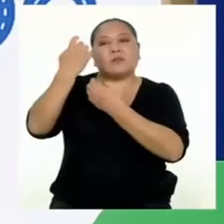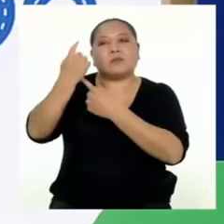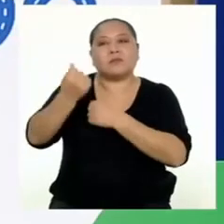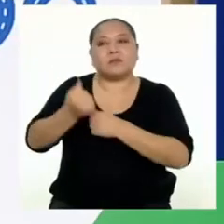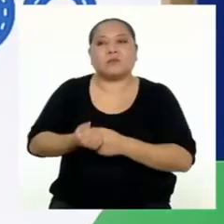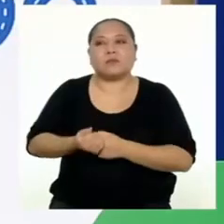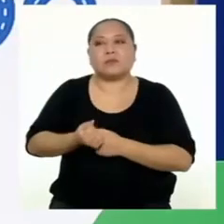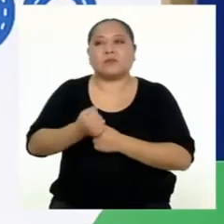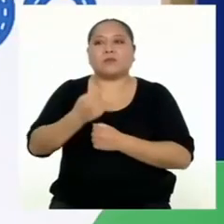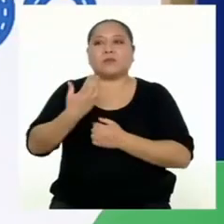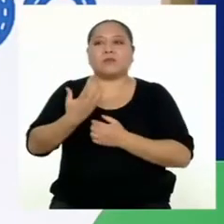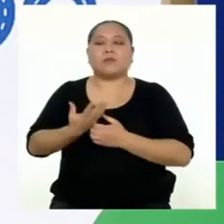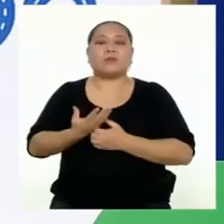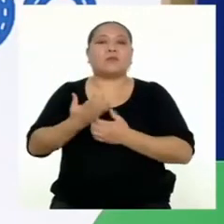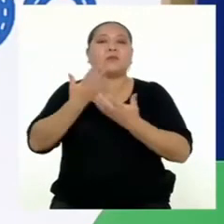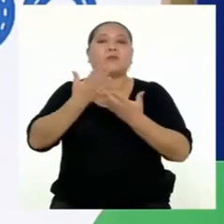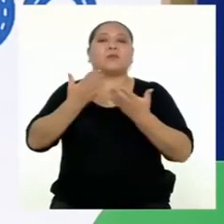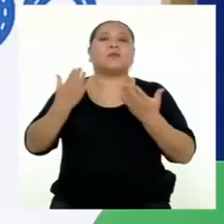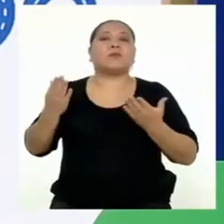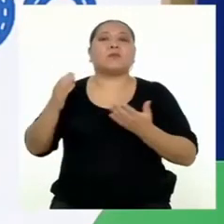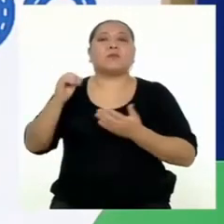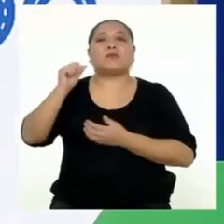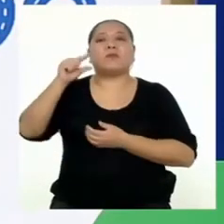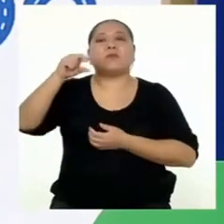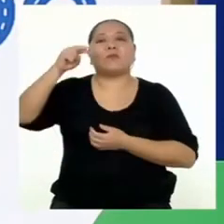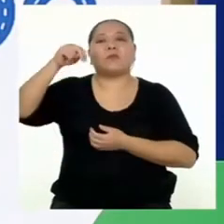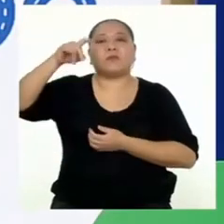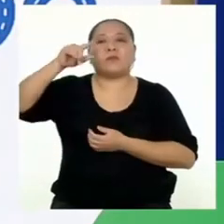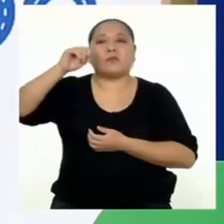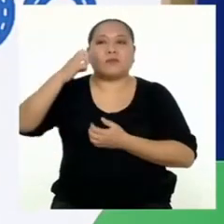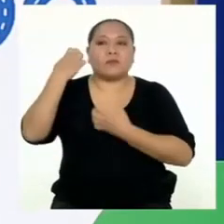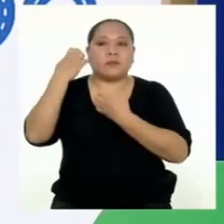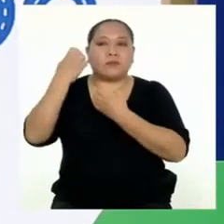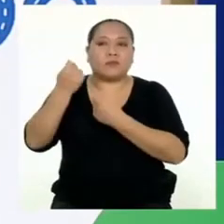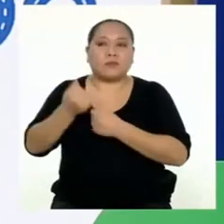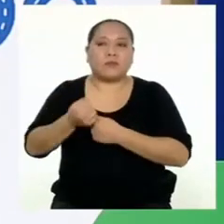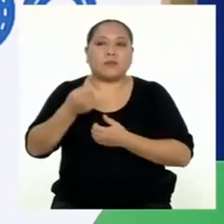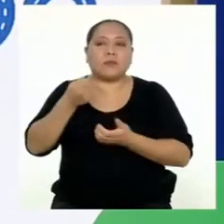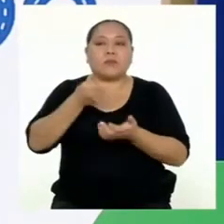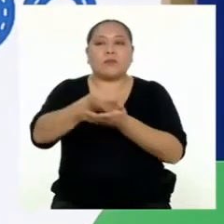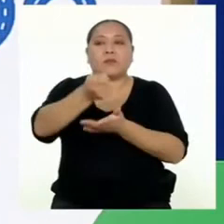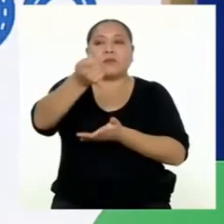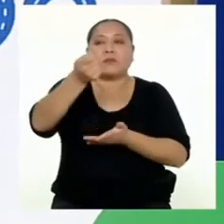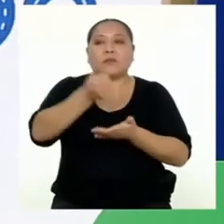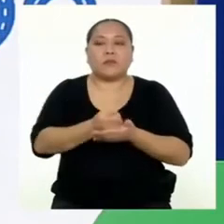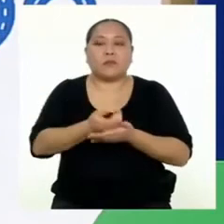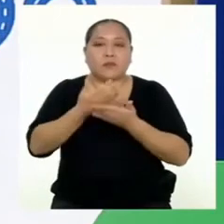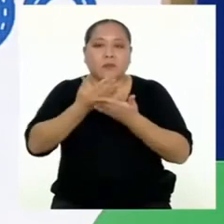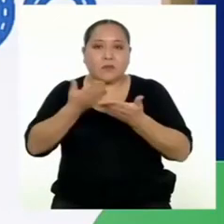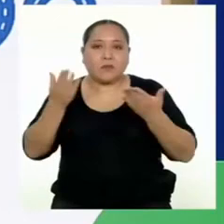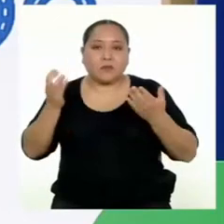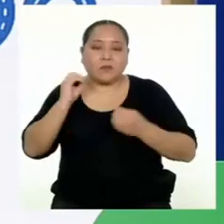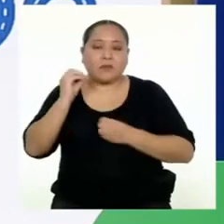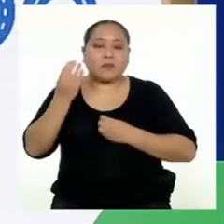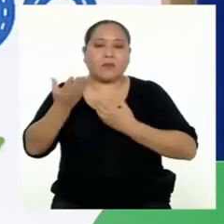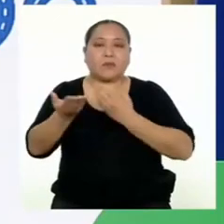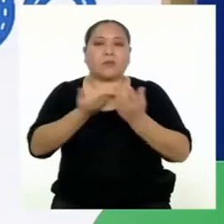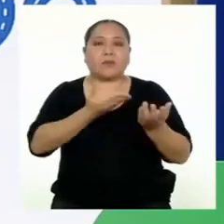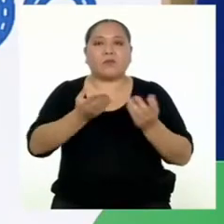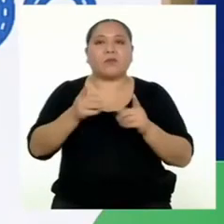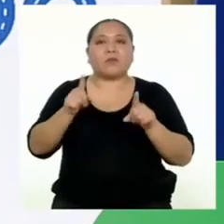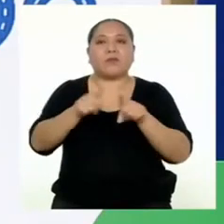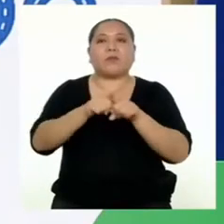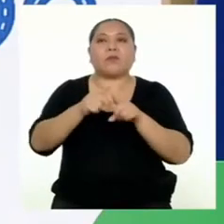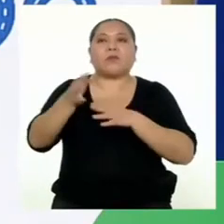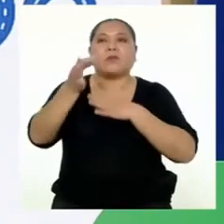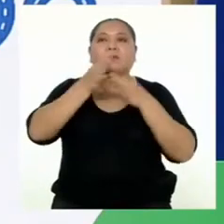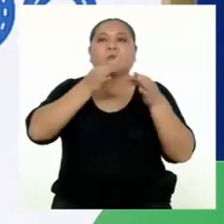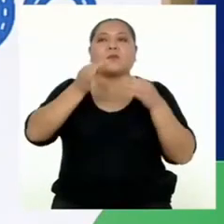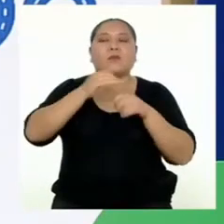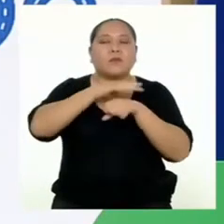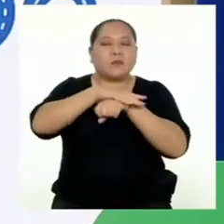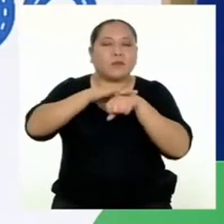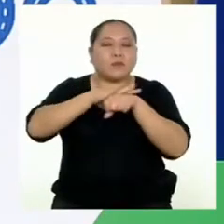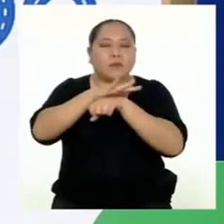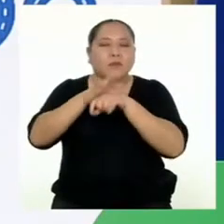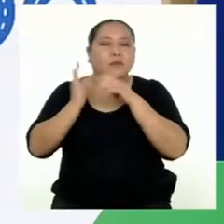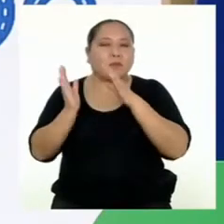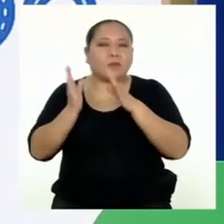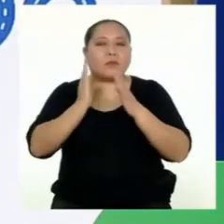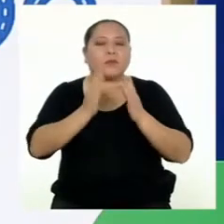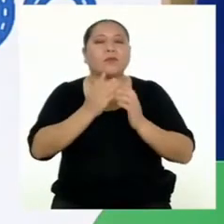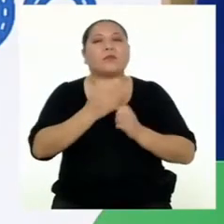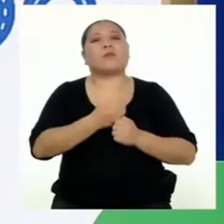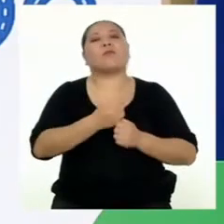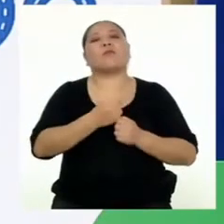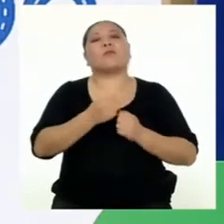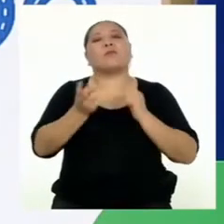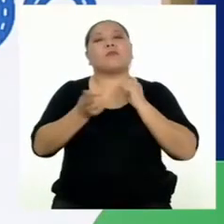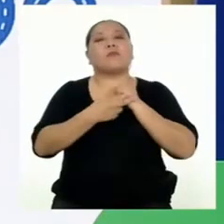intervención de los agentes económicos en la adquisición de estos bienes o servicios que les menciono. Y hablamos sobre la importancia de planificar nuestros